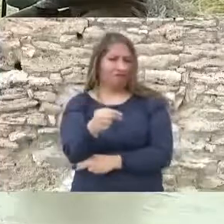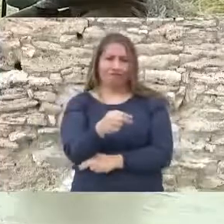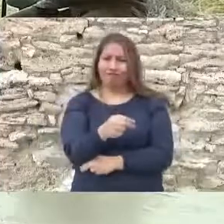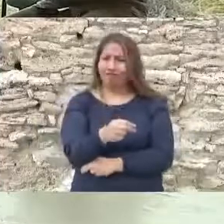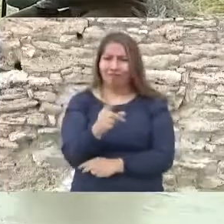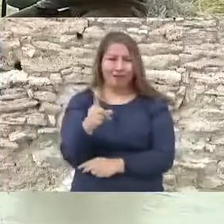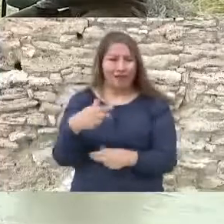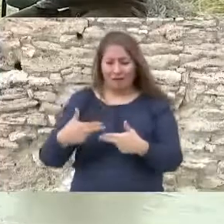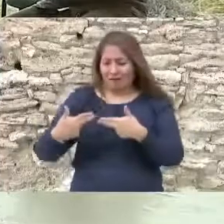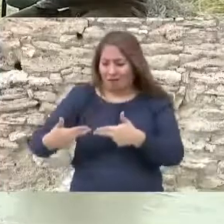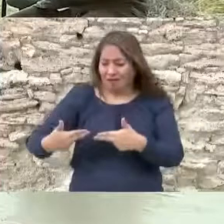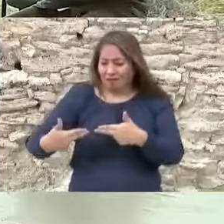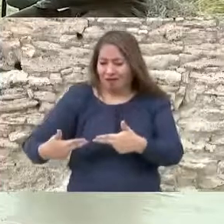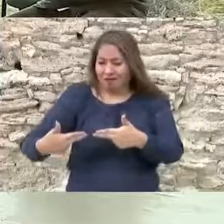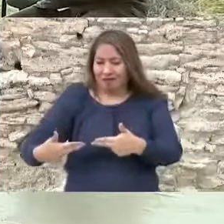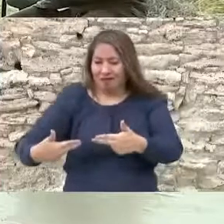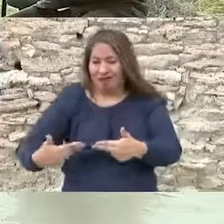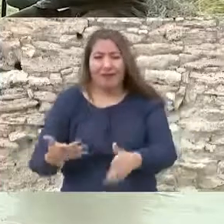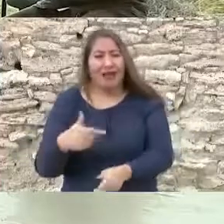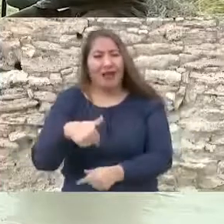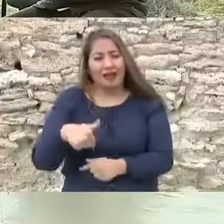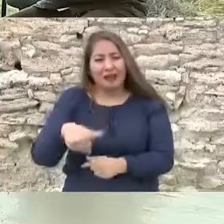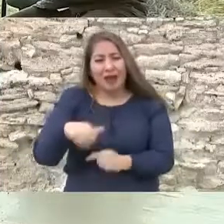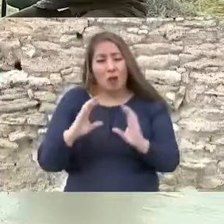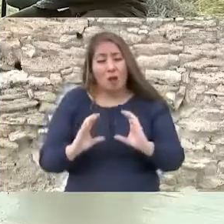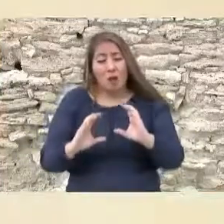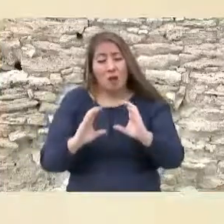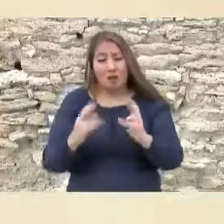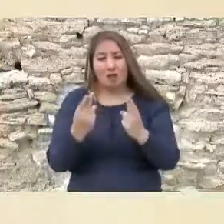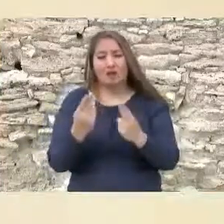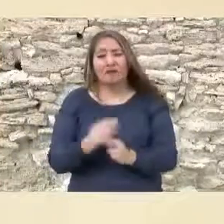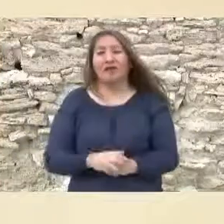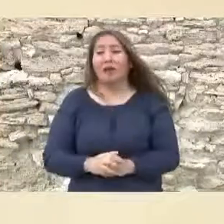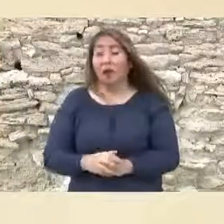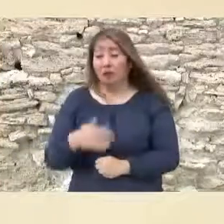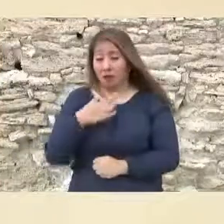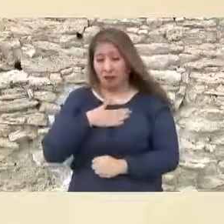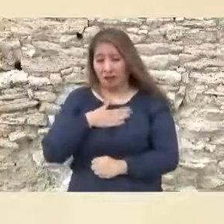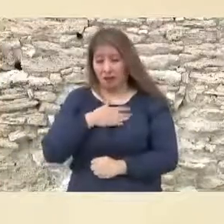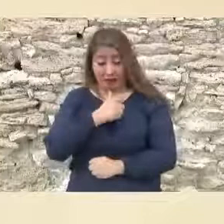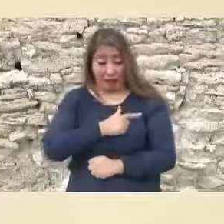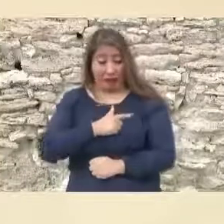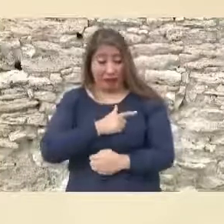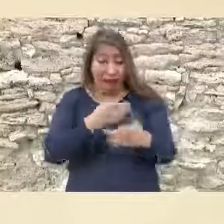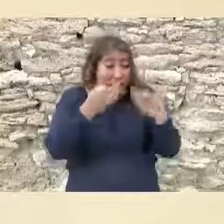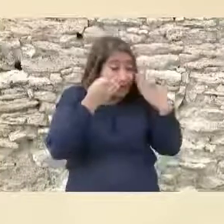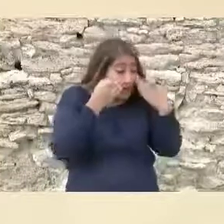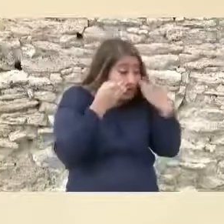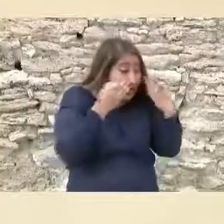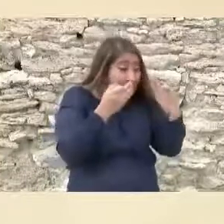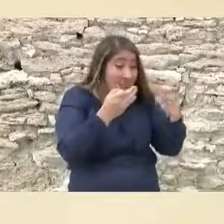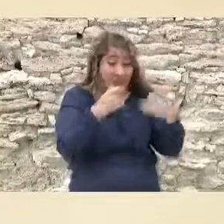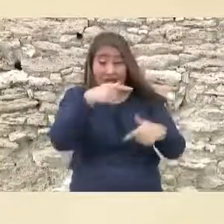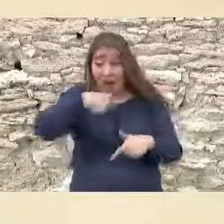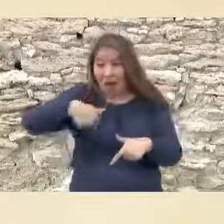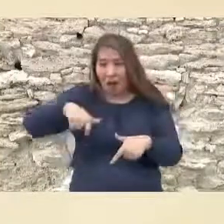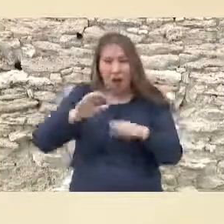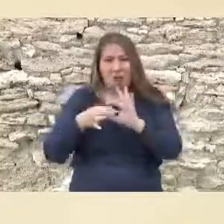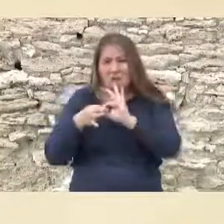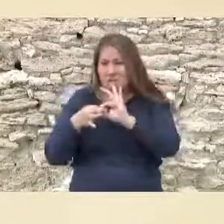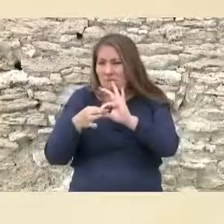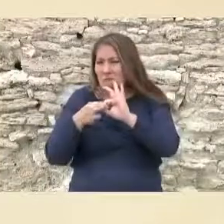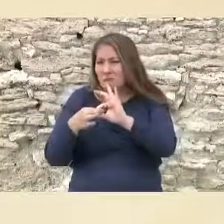herencia de las presentes y futuras generaciones. Con Beneplácito, constatamos hoy su compromiso con las grandes